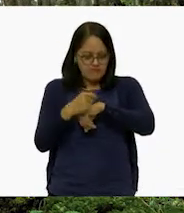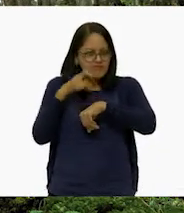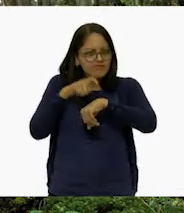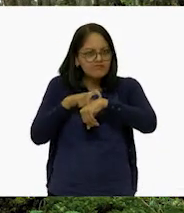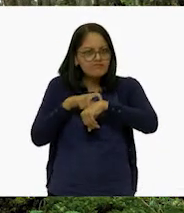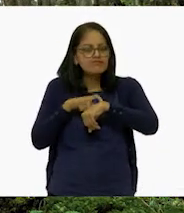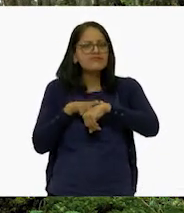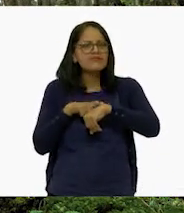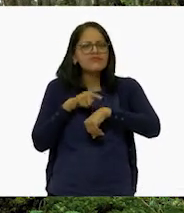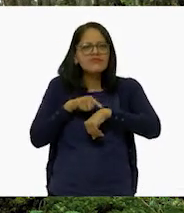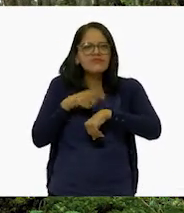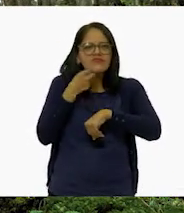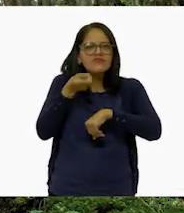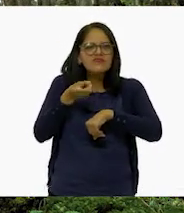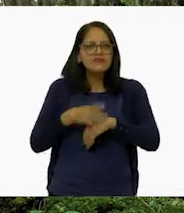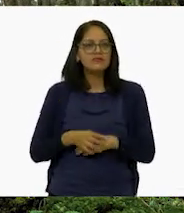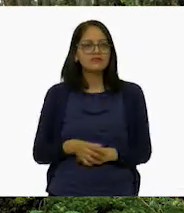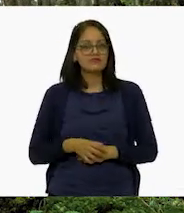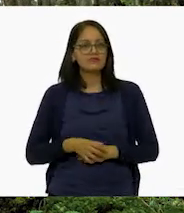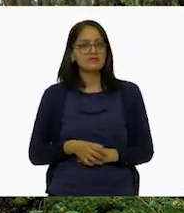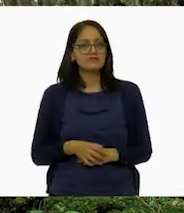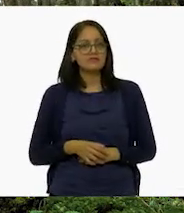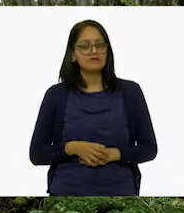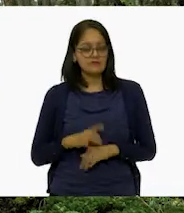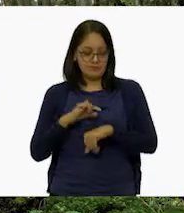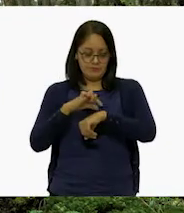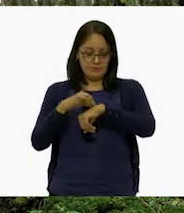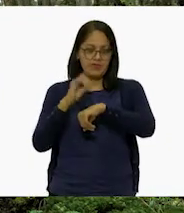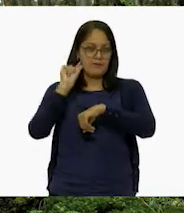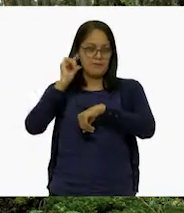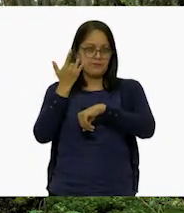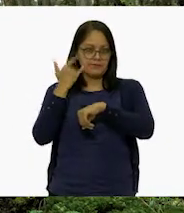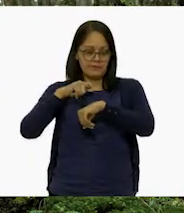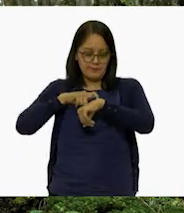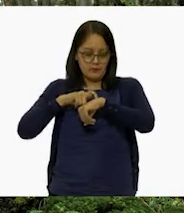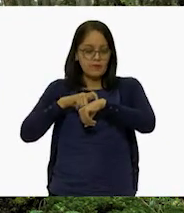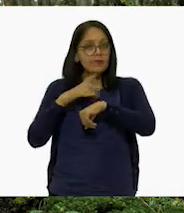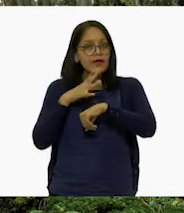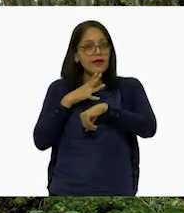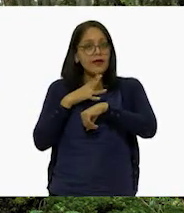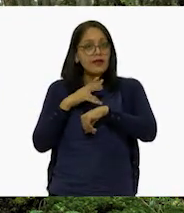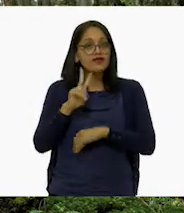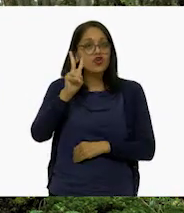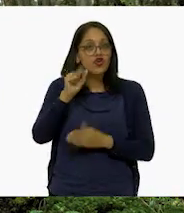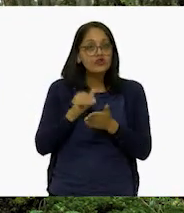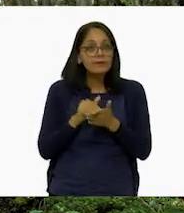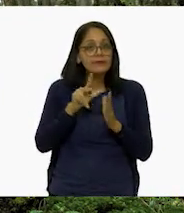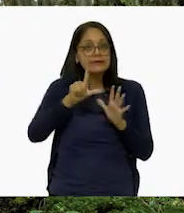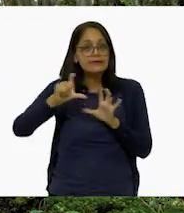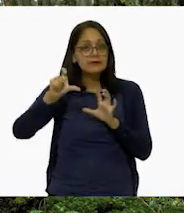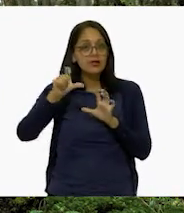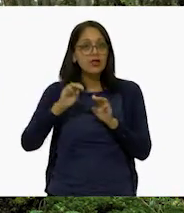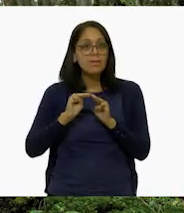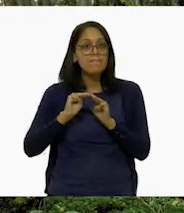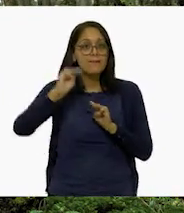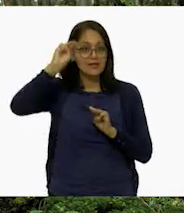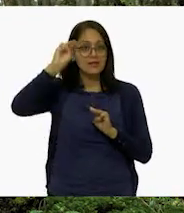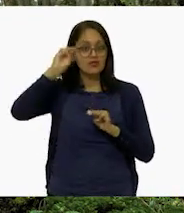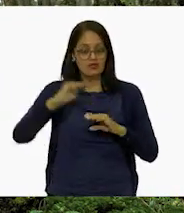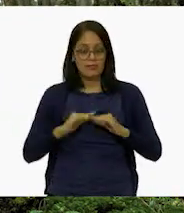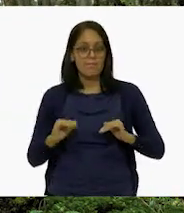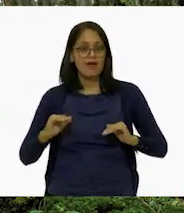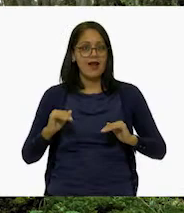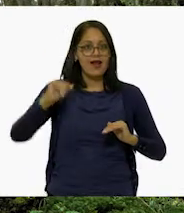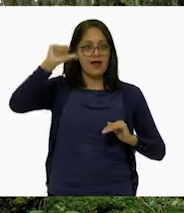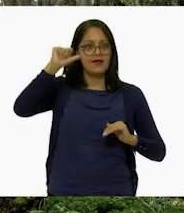¿Y qué dice, maestra? Voy a checar a ver. Estamos a 2,700 metros sobre